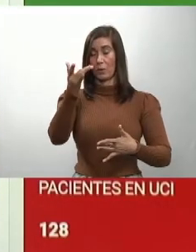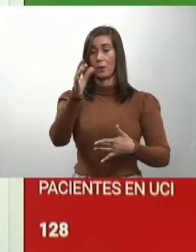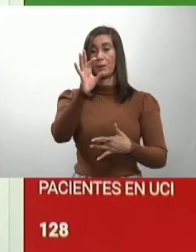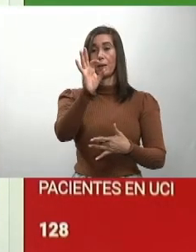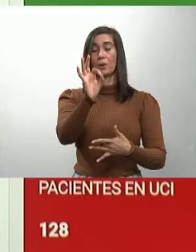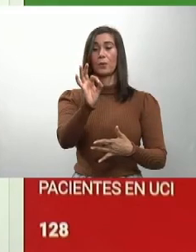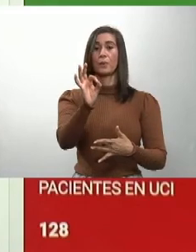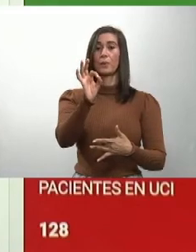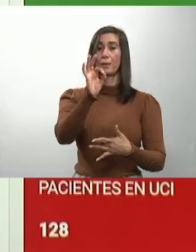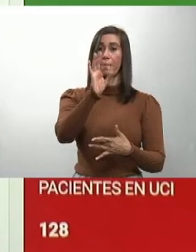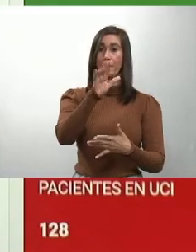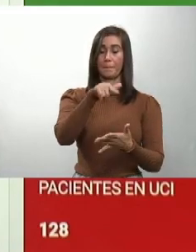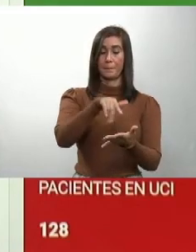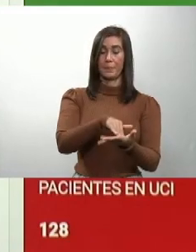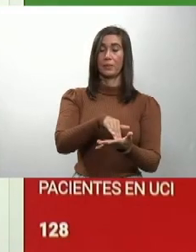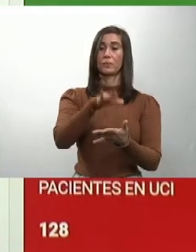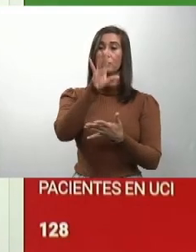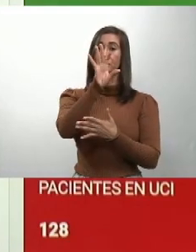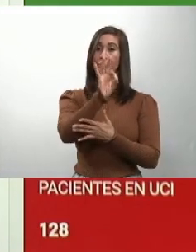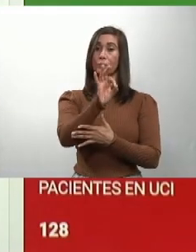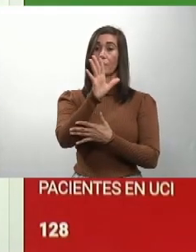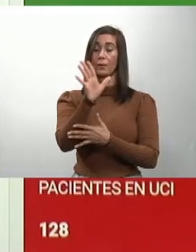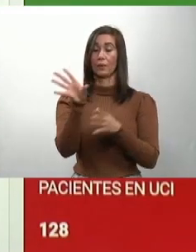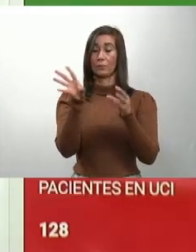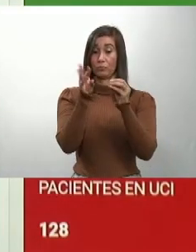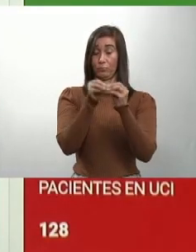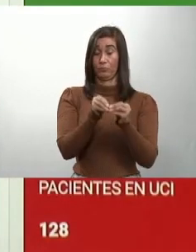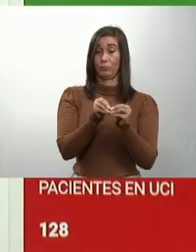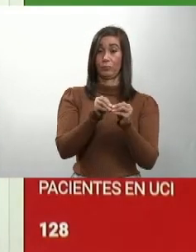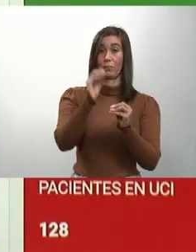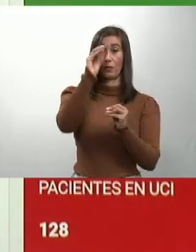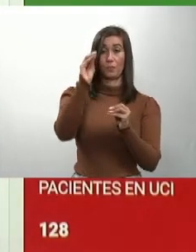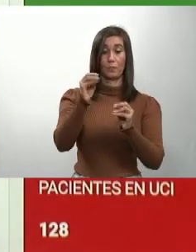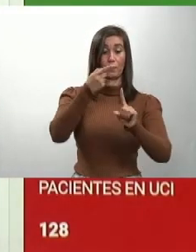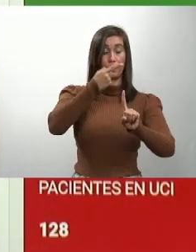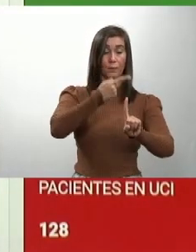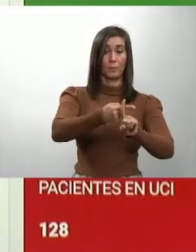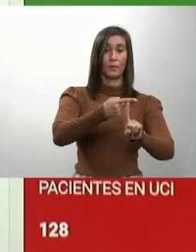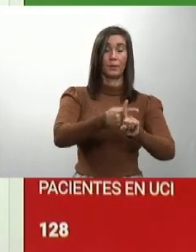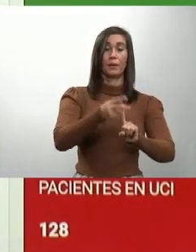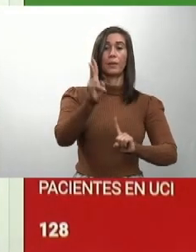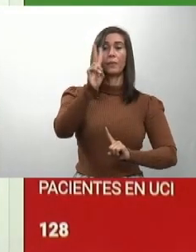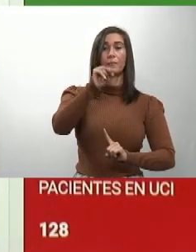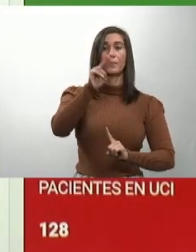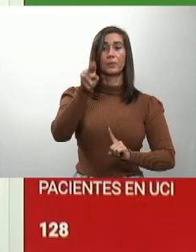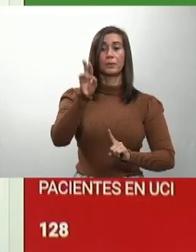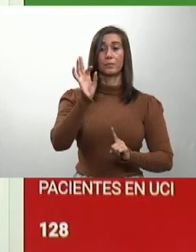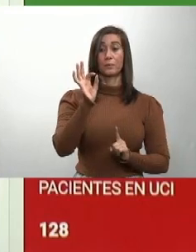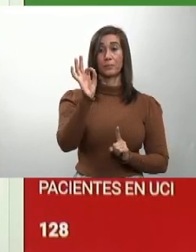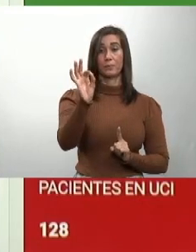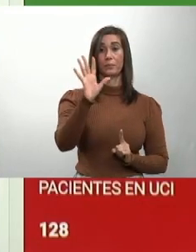,095 acumulados, una tasa de positividad de 22